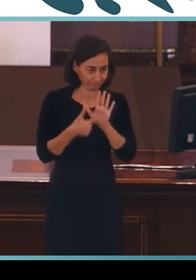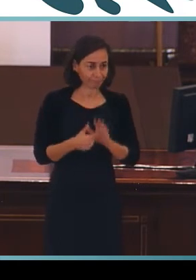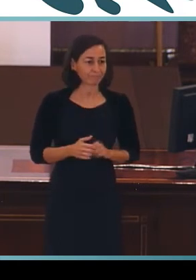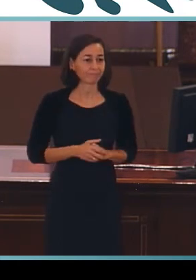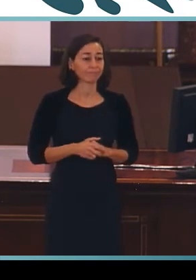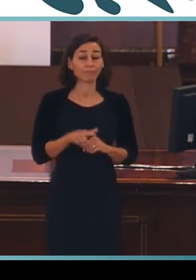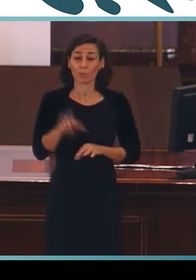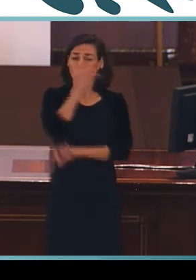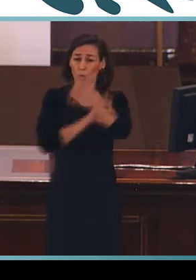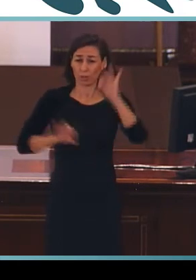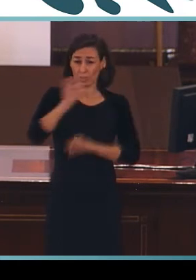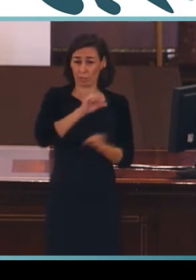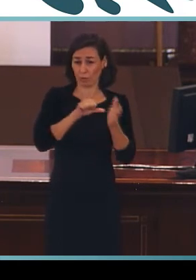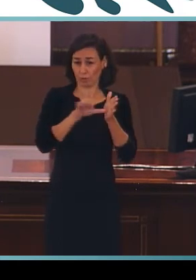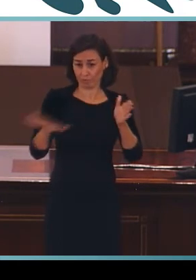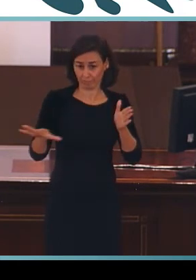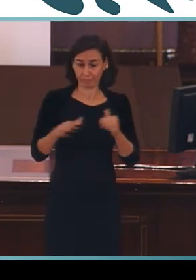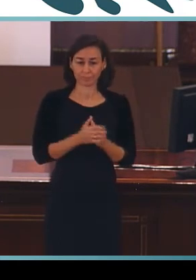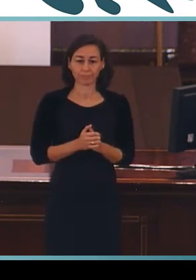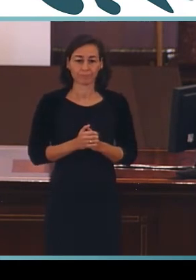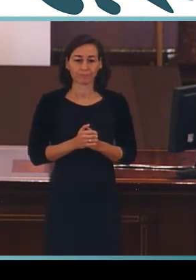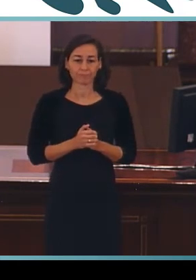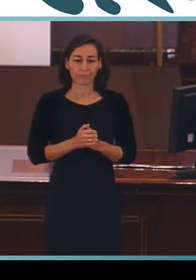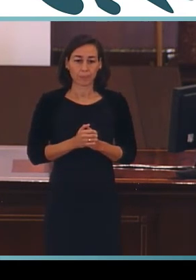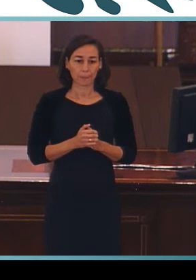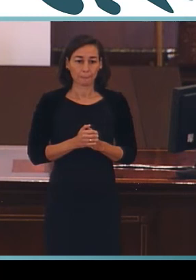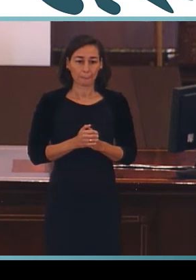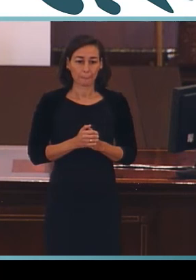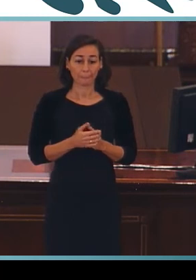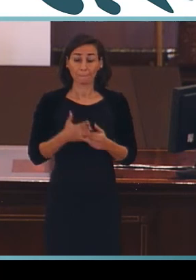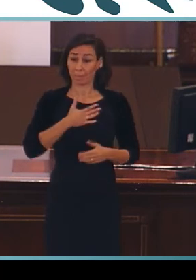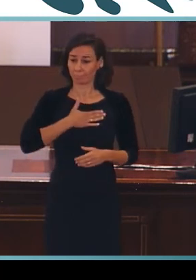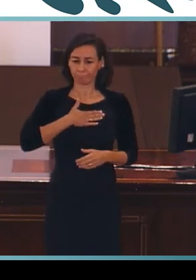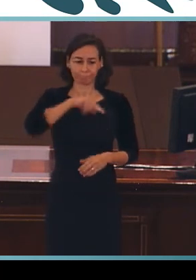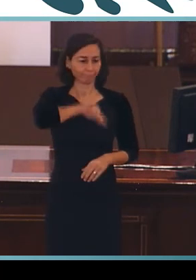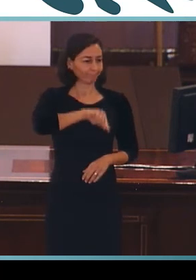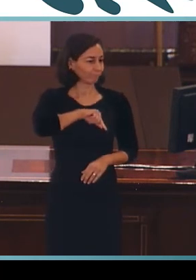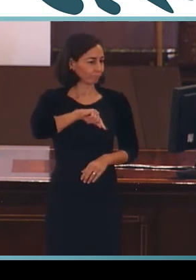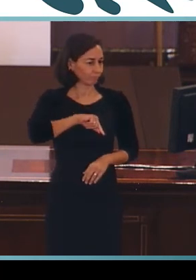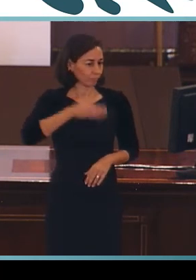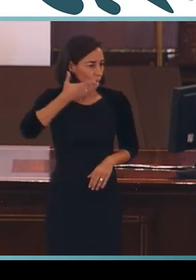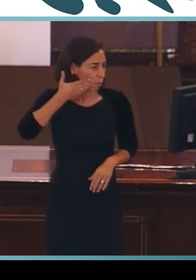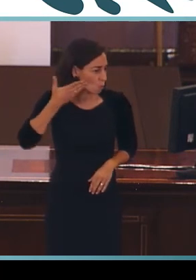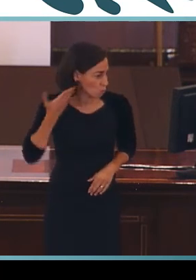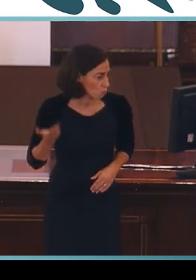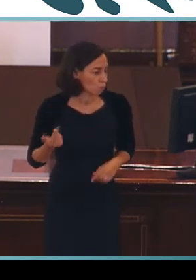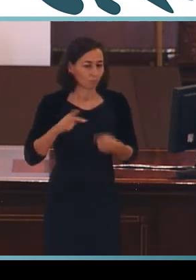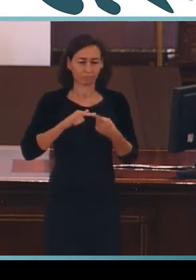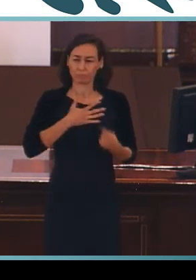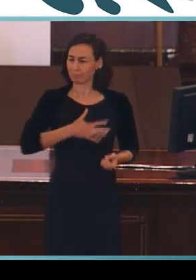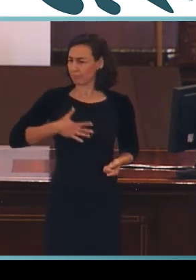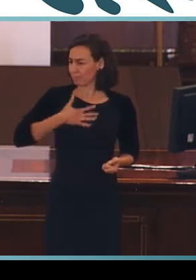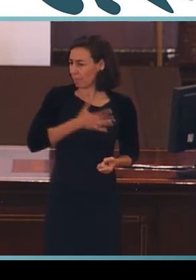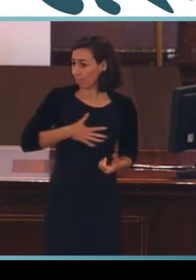española organizada por el Centro de Normalización Lingüística. Es para mí un gran honor y también un gran placer